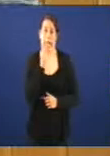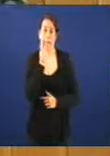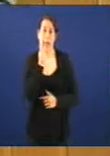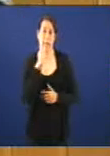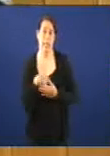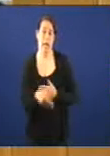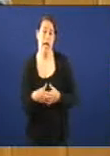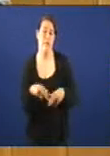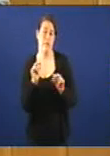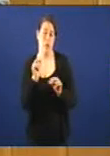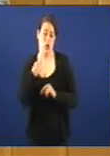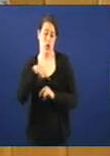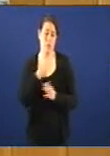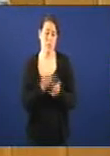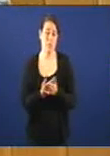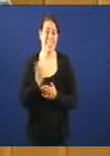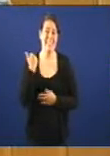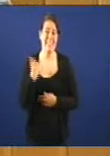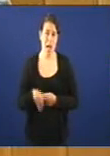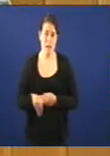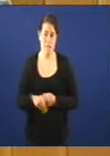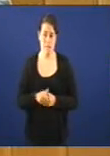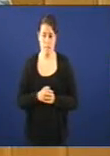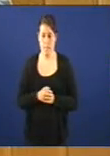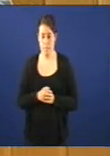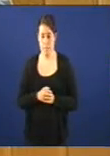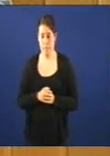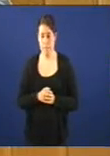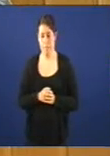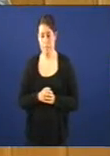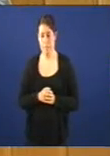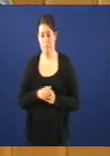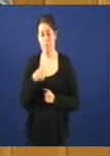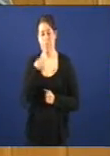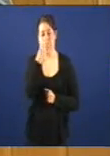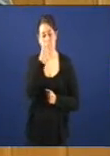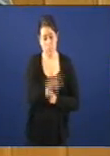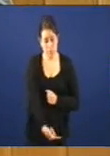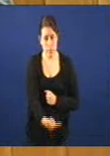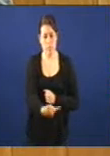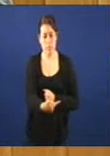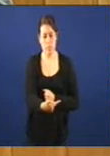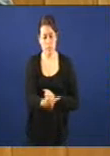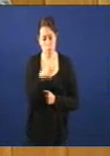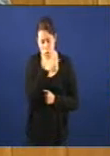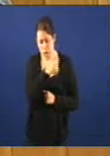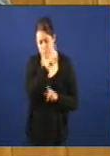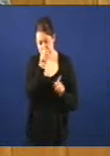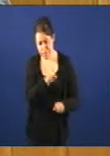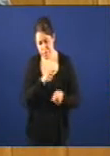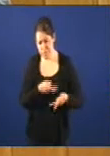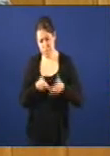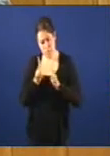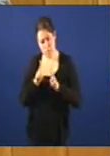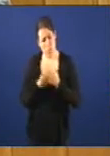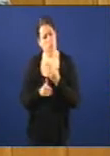o proceso judicial. Non despedimos inmediatez. E lle decimos, vai a permitir vostedes que no